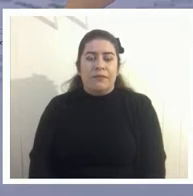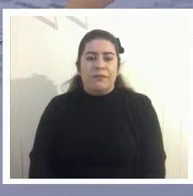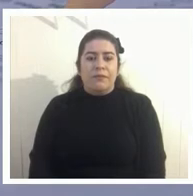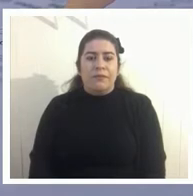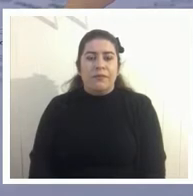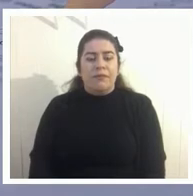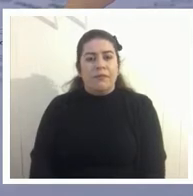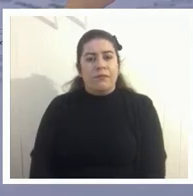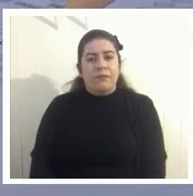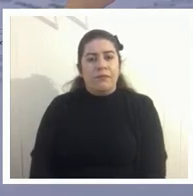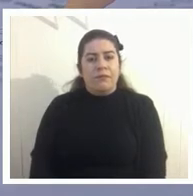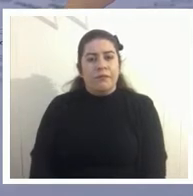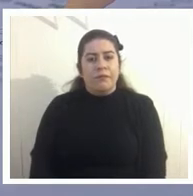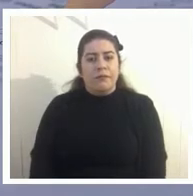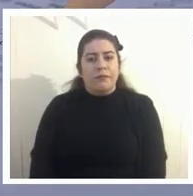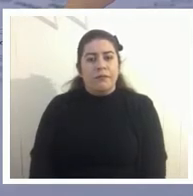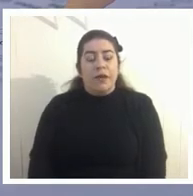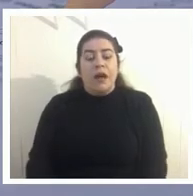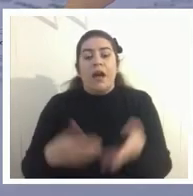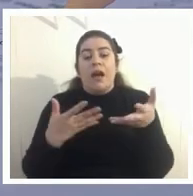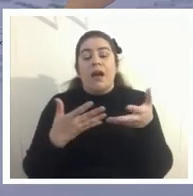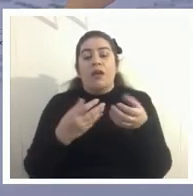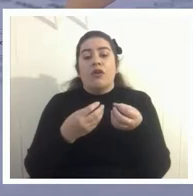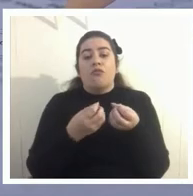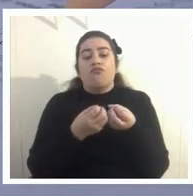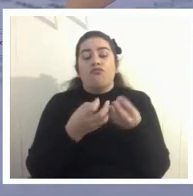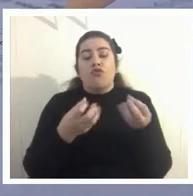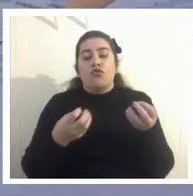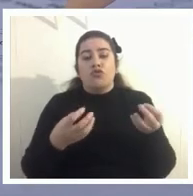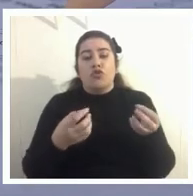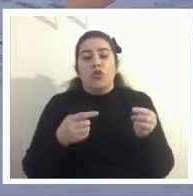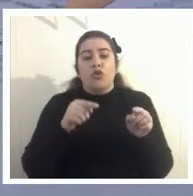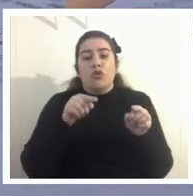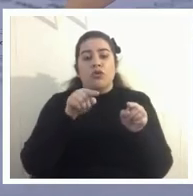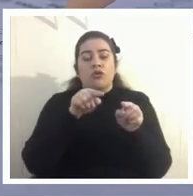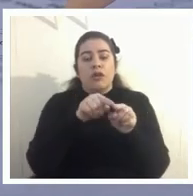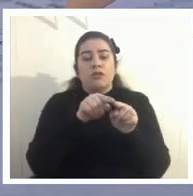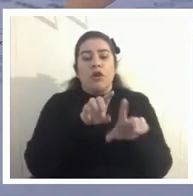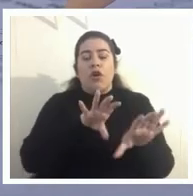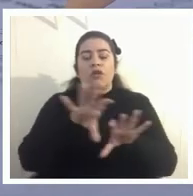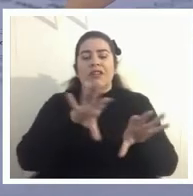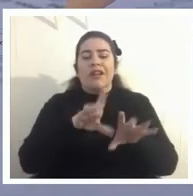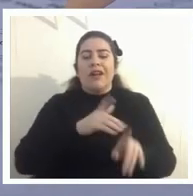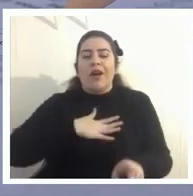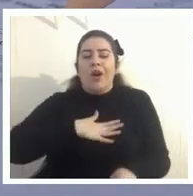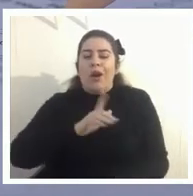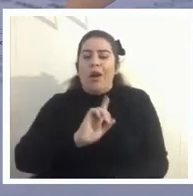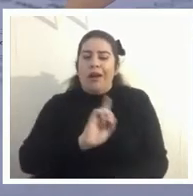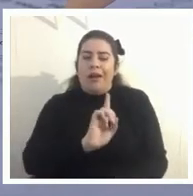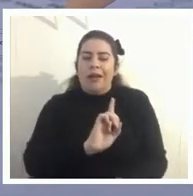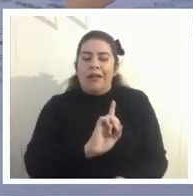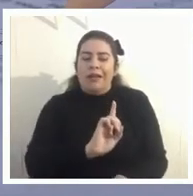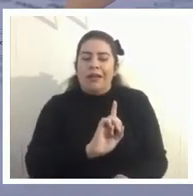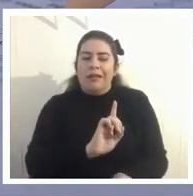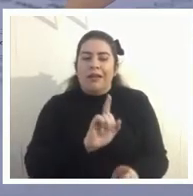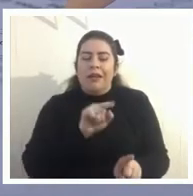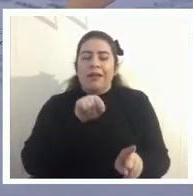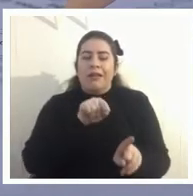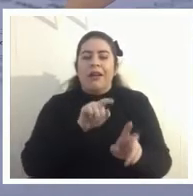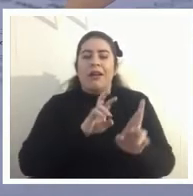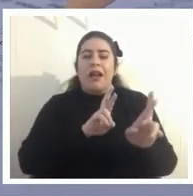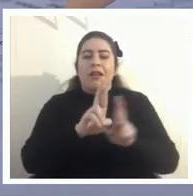así que hay muchos efectos cierto no deseados con respecto a esto este asunto de la